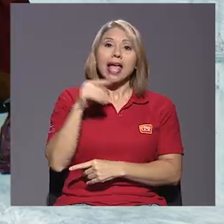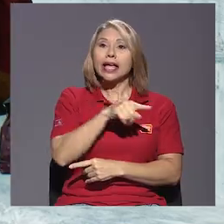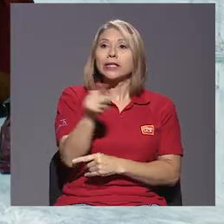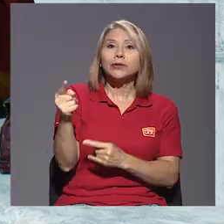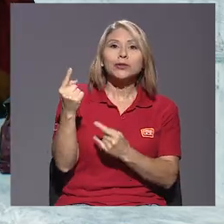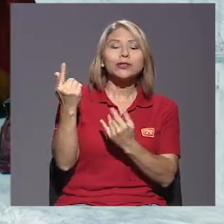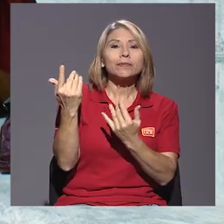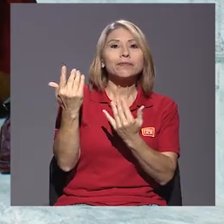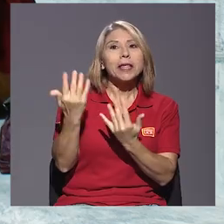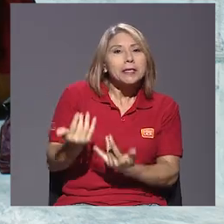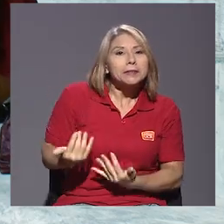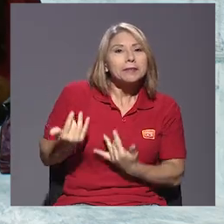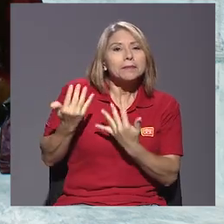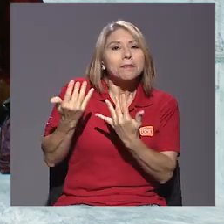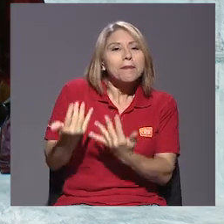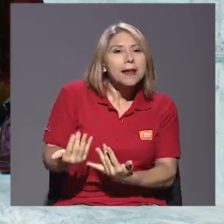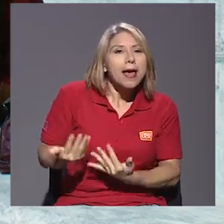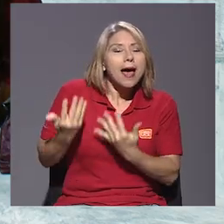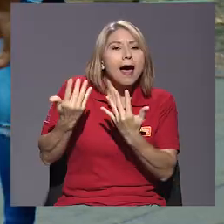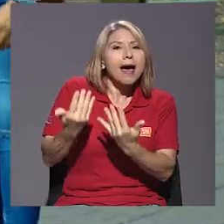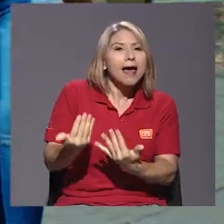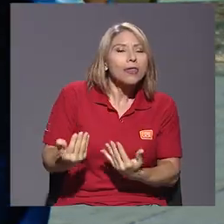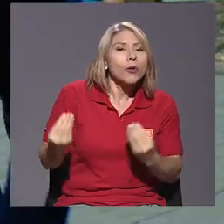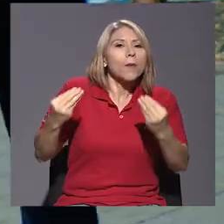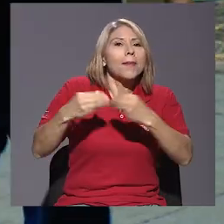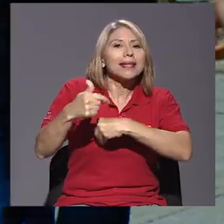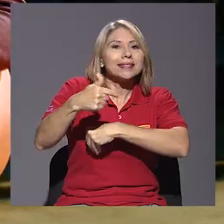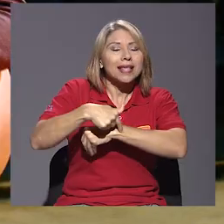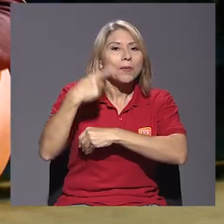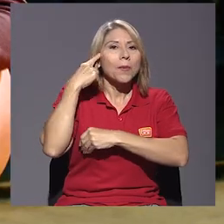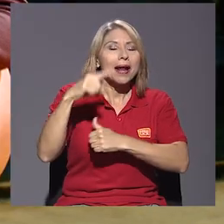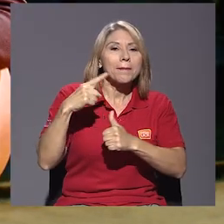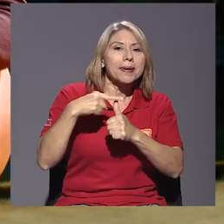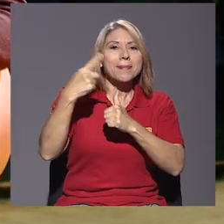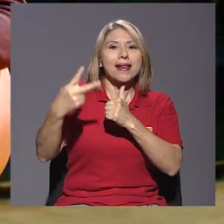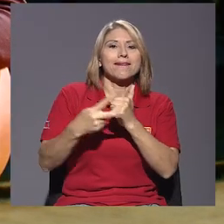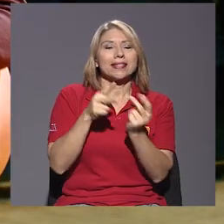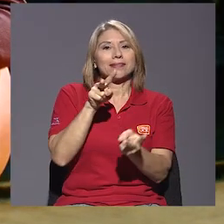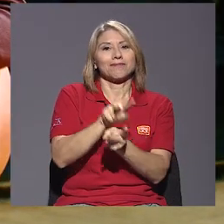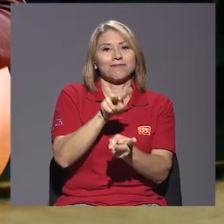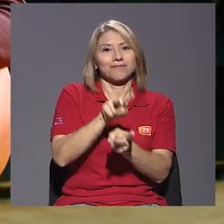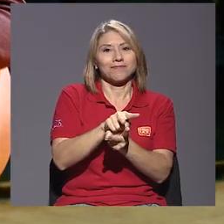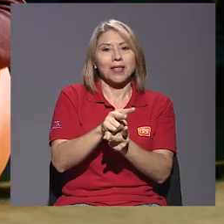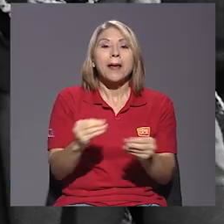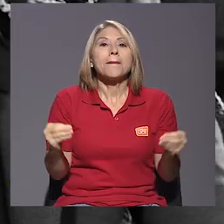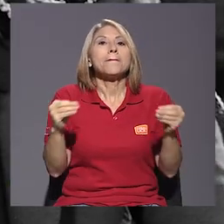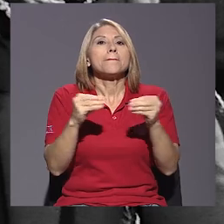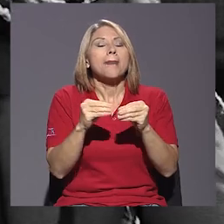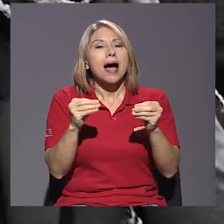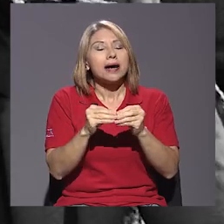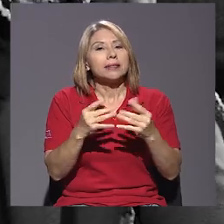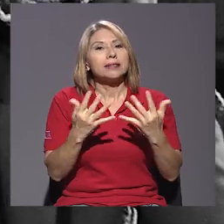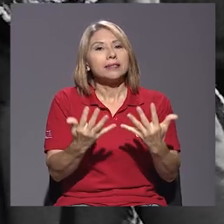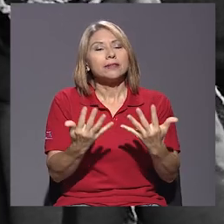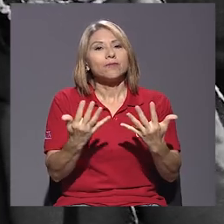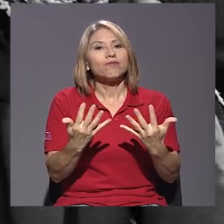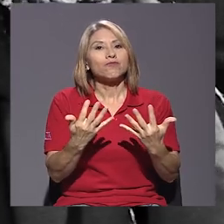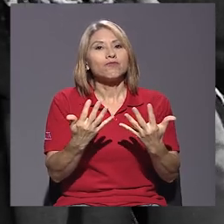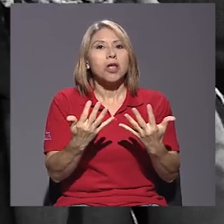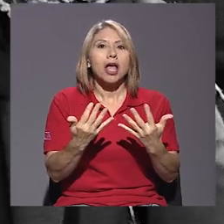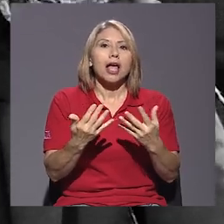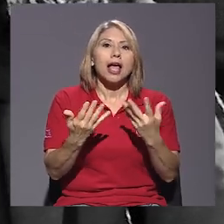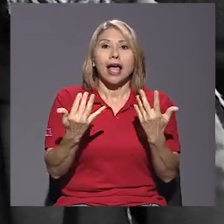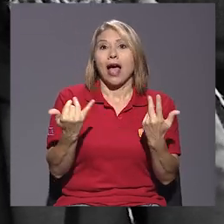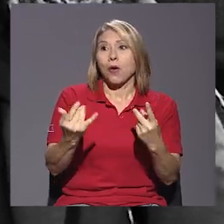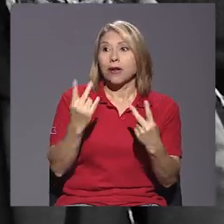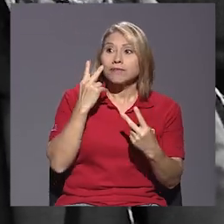tiempo para tener su primera experiencia sexual. Hay mucha más visibilidad a personas del mismo género que están